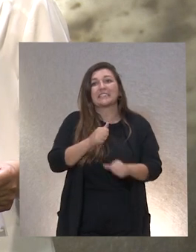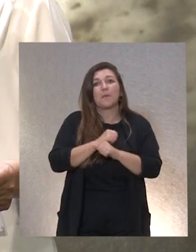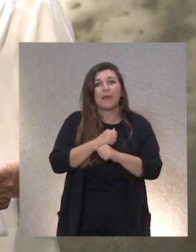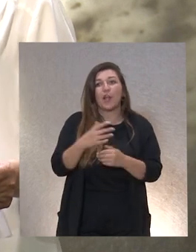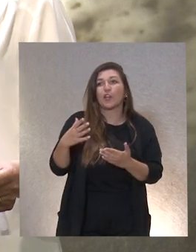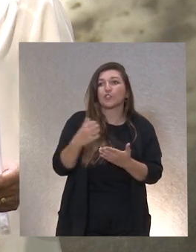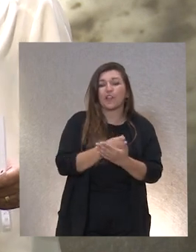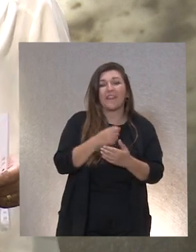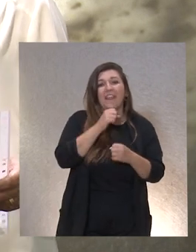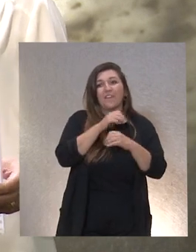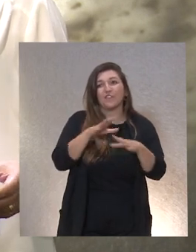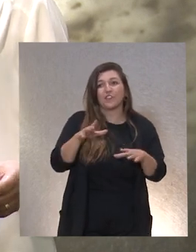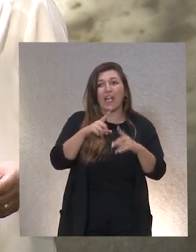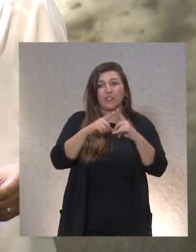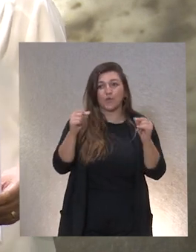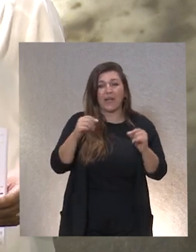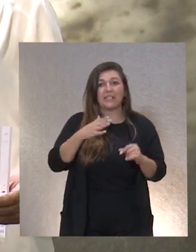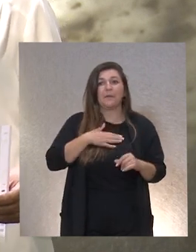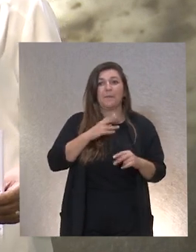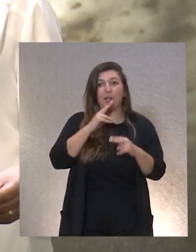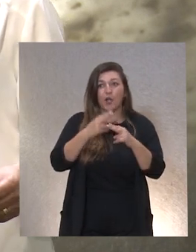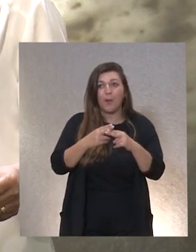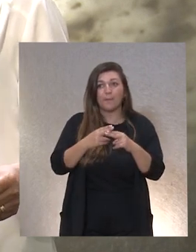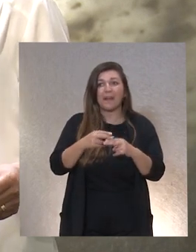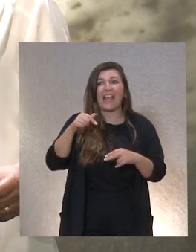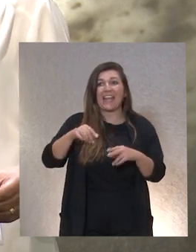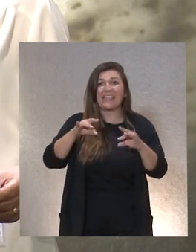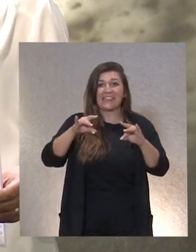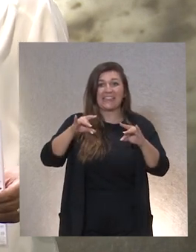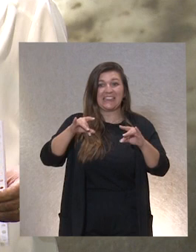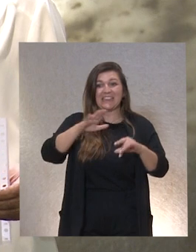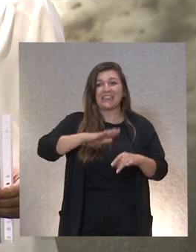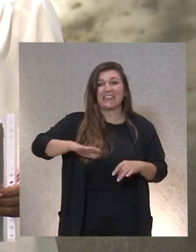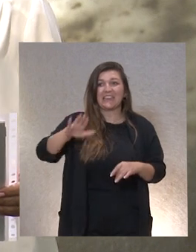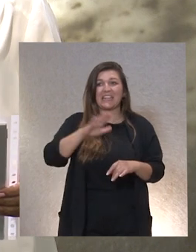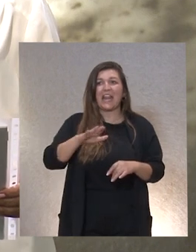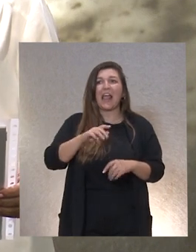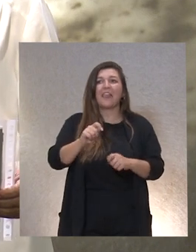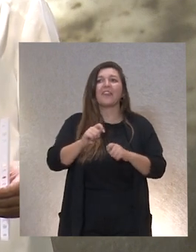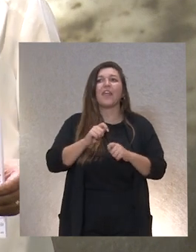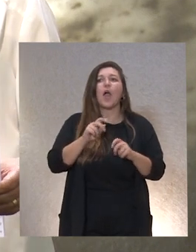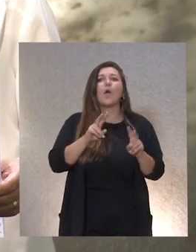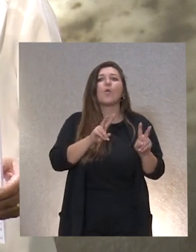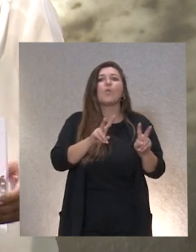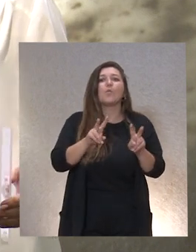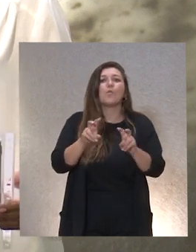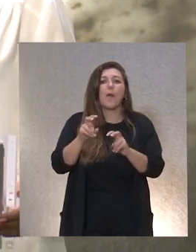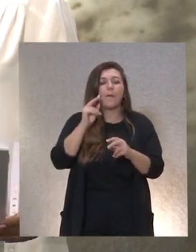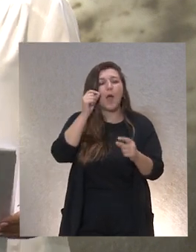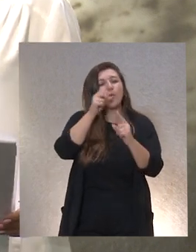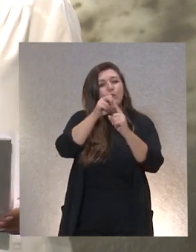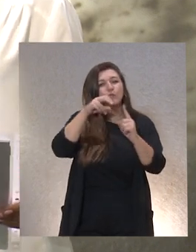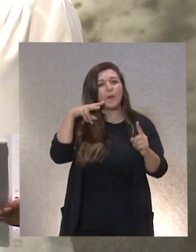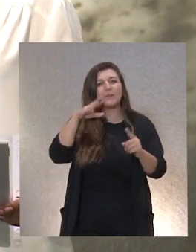plena inclusión Asturias y en el mío propio que vuestro paso por nuestra tierra os haya llenado de nuevas perspectivas para hacer la vida de las personas